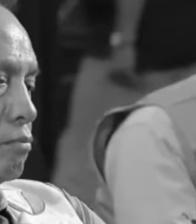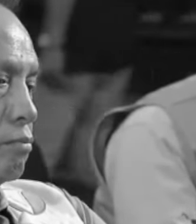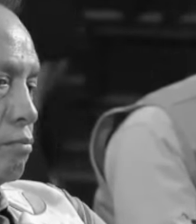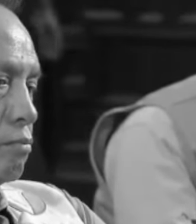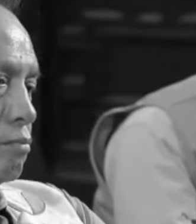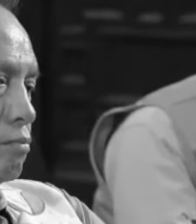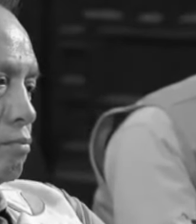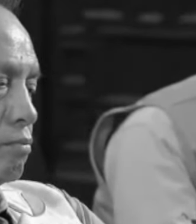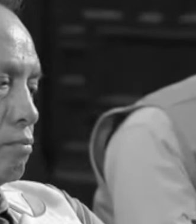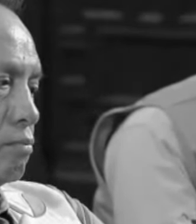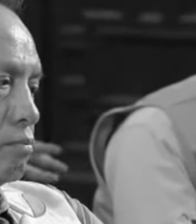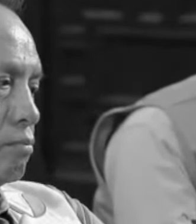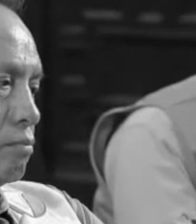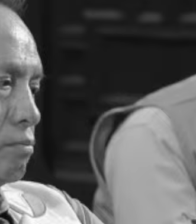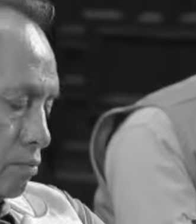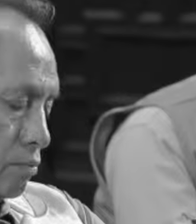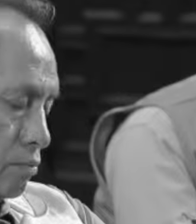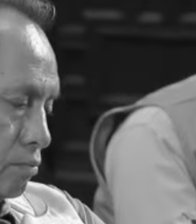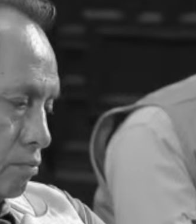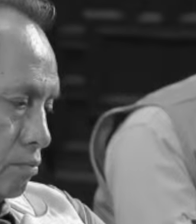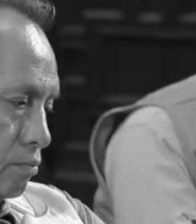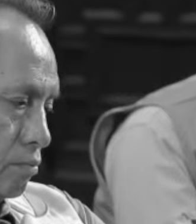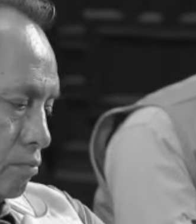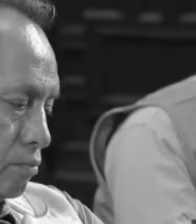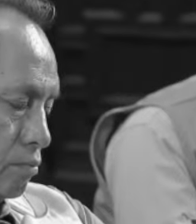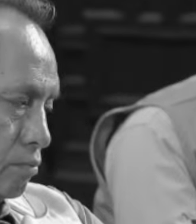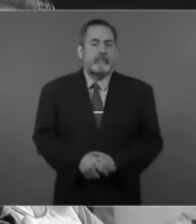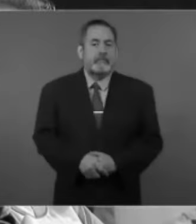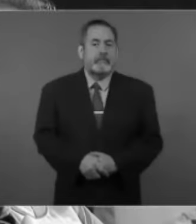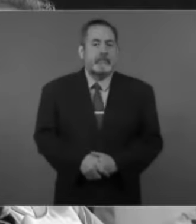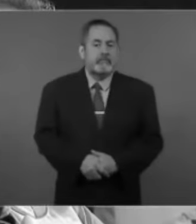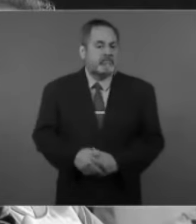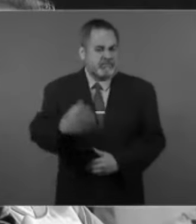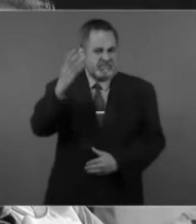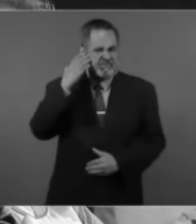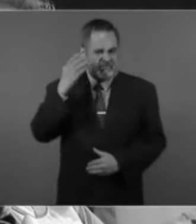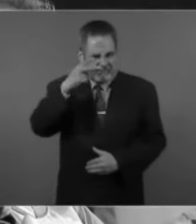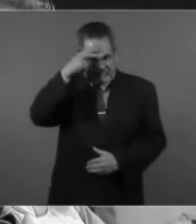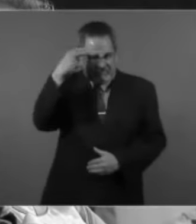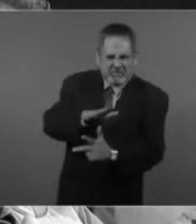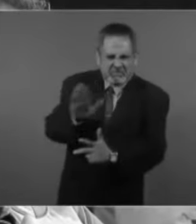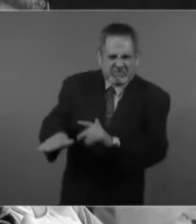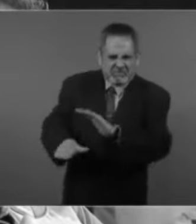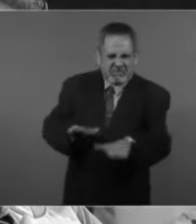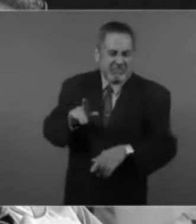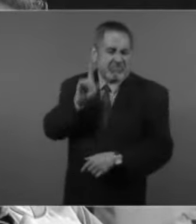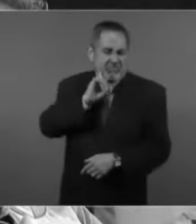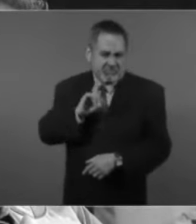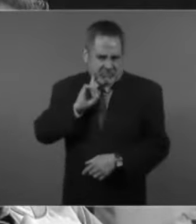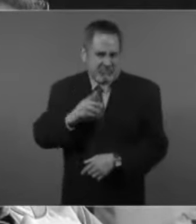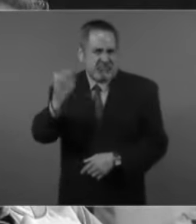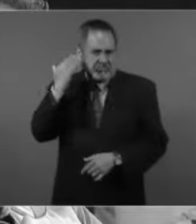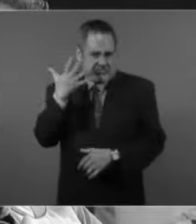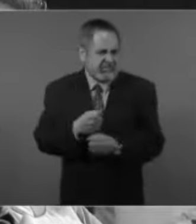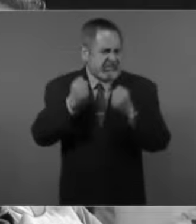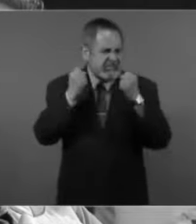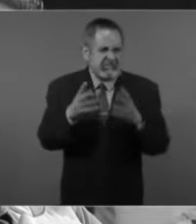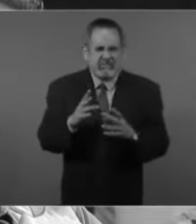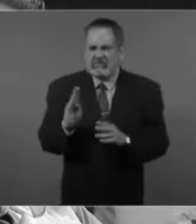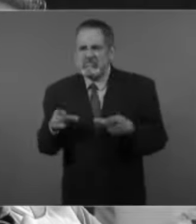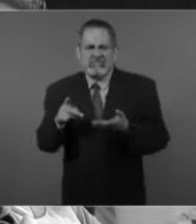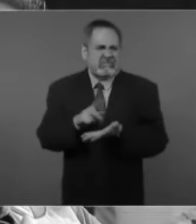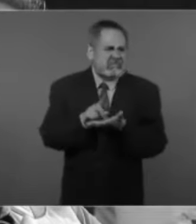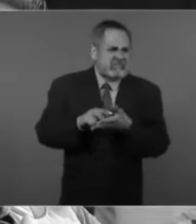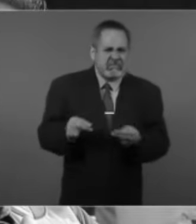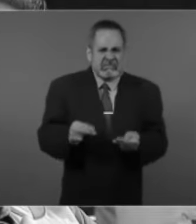cementerio, ensangrentado, con una plaga de femenarios, una plaga de narcotráfico, una